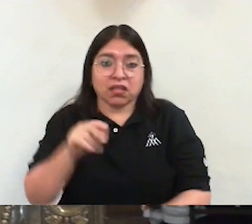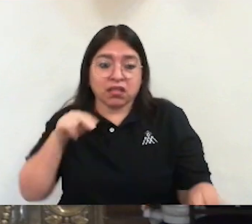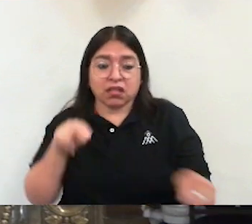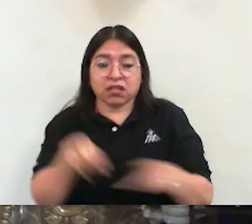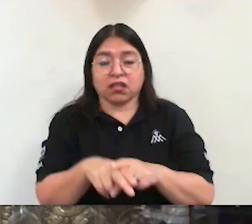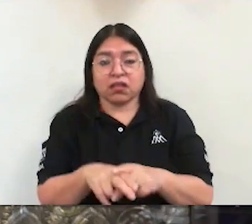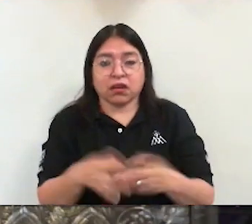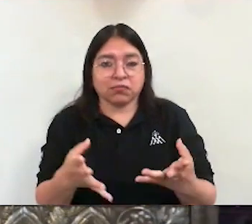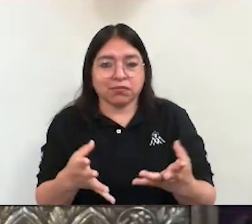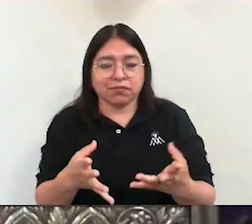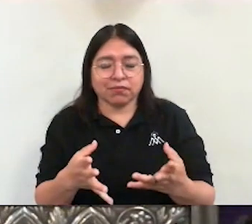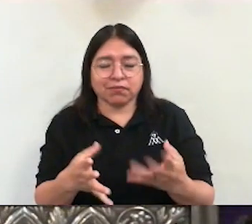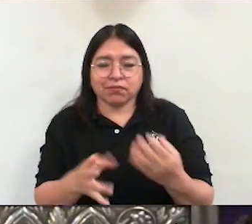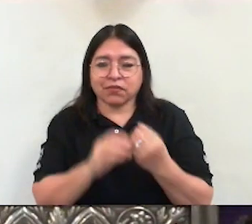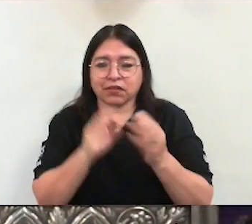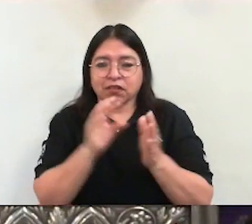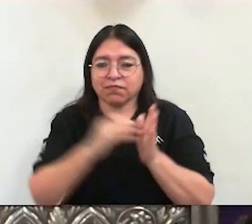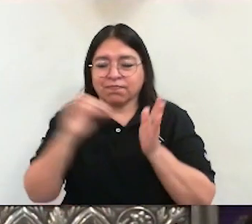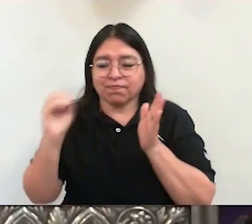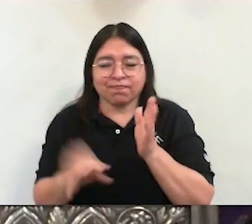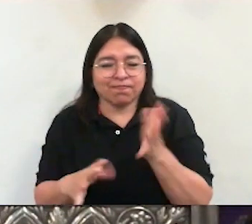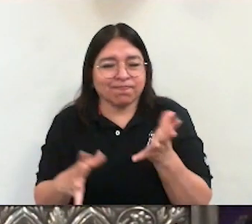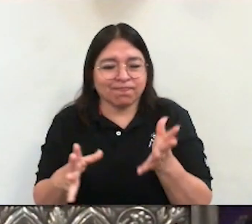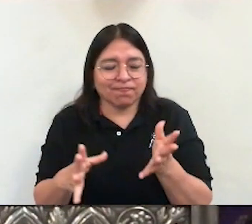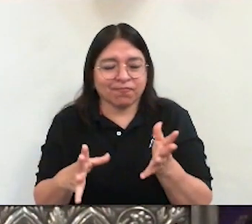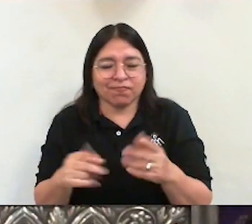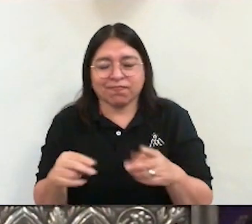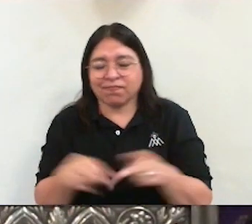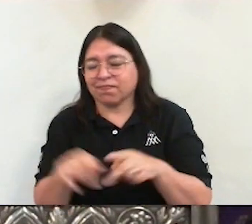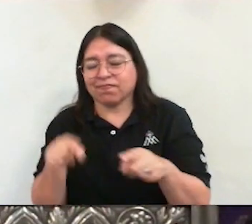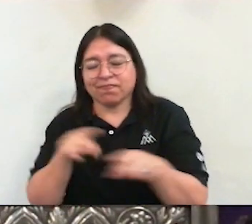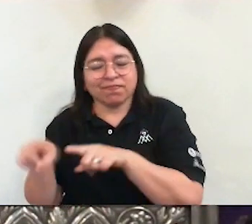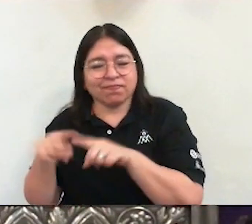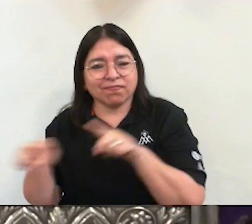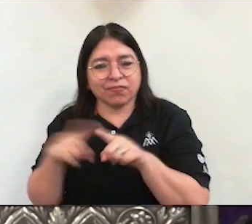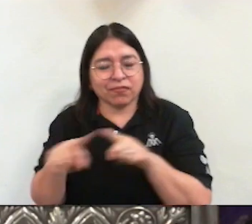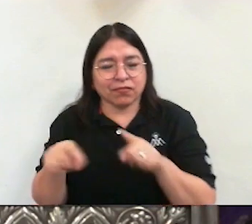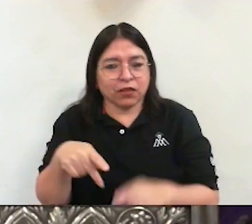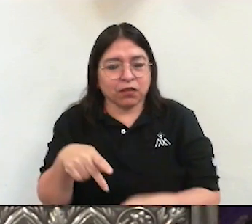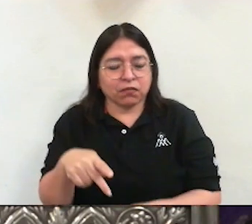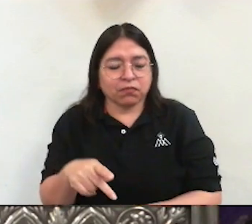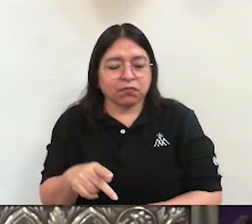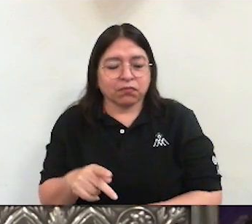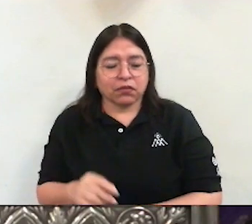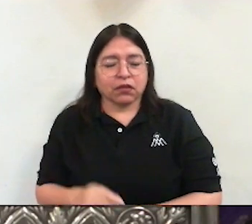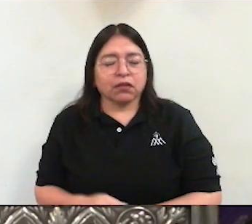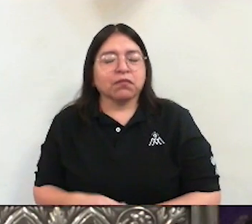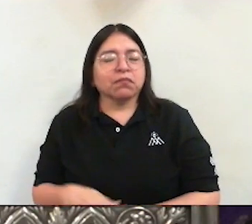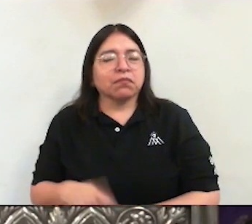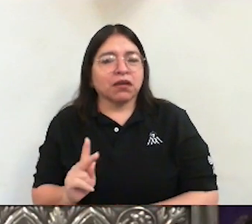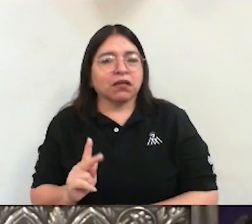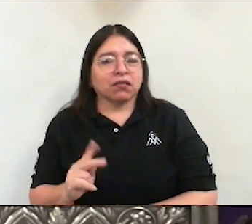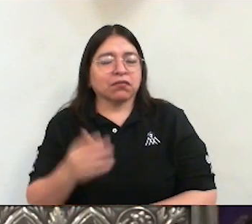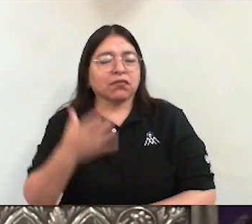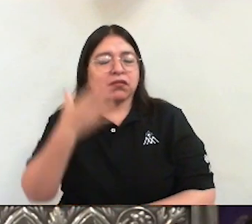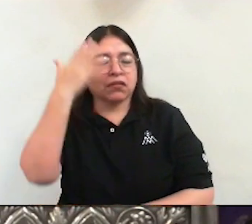Con mucha esperanza. Pero también con la alegría de saber